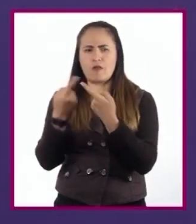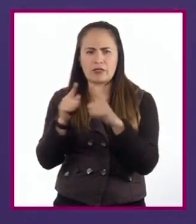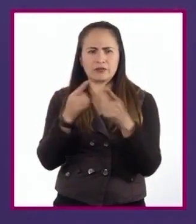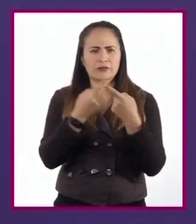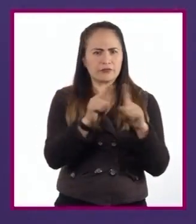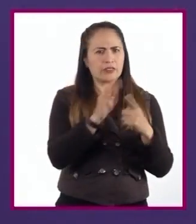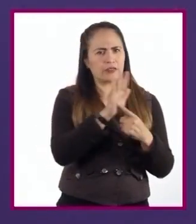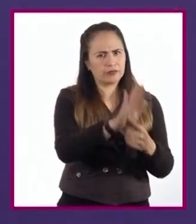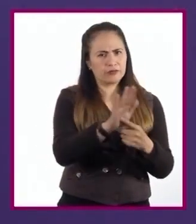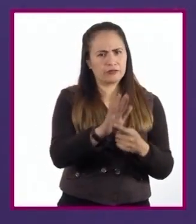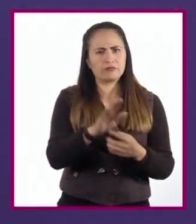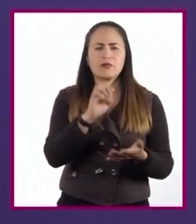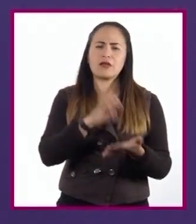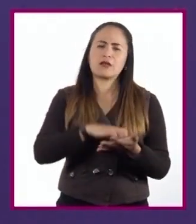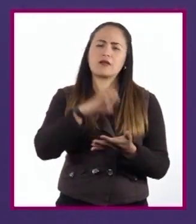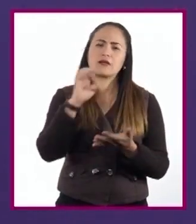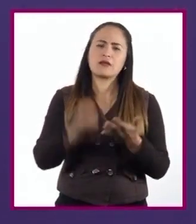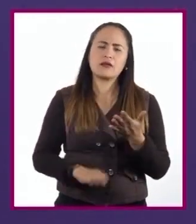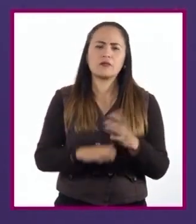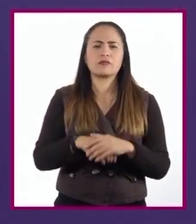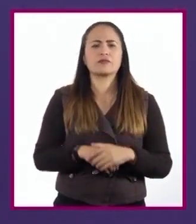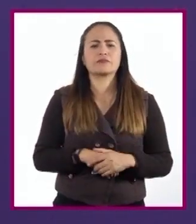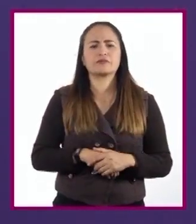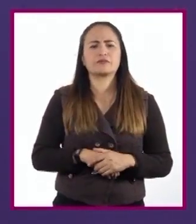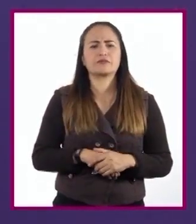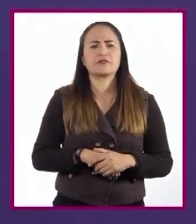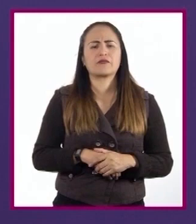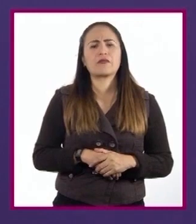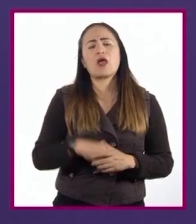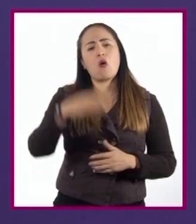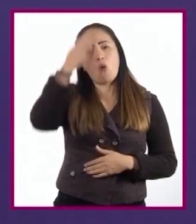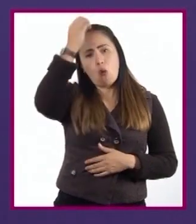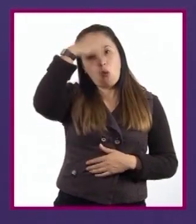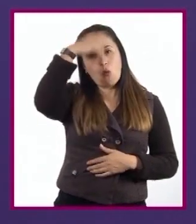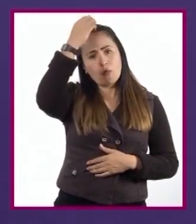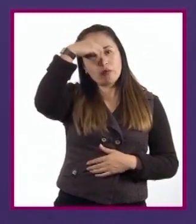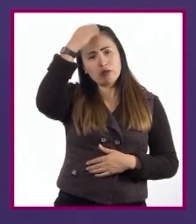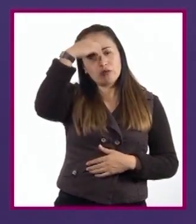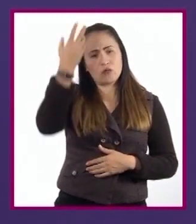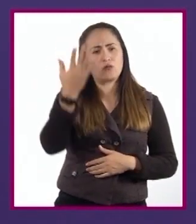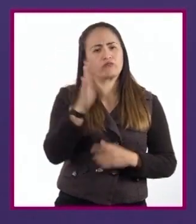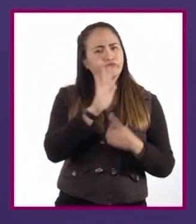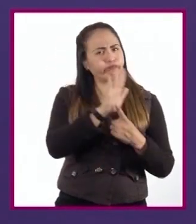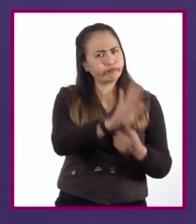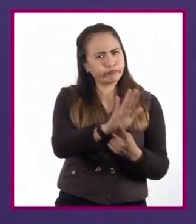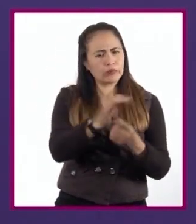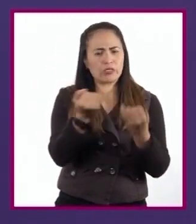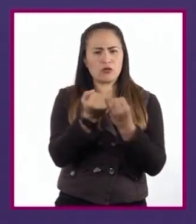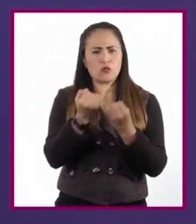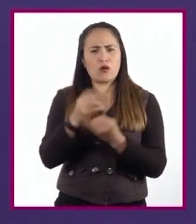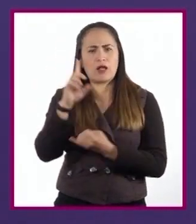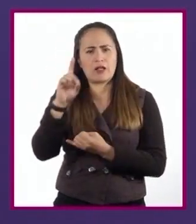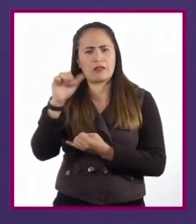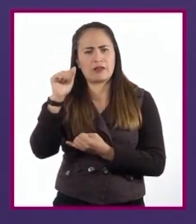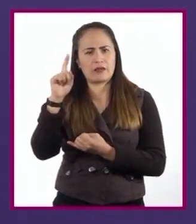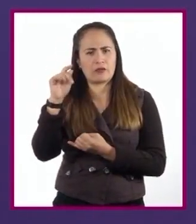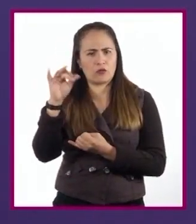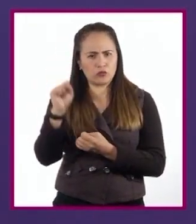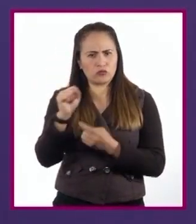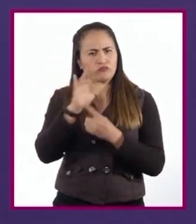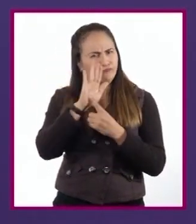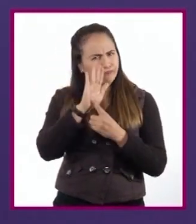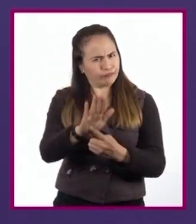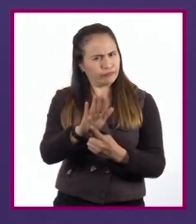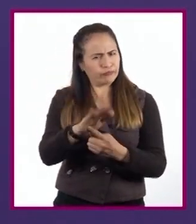Uno de estos recursos puede ser el empleo de la opinión. También el uso de datos comprobables se